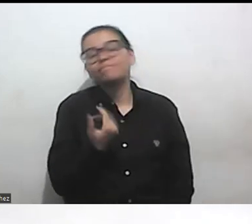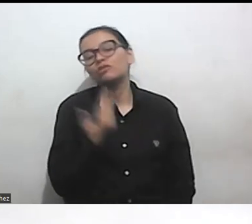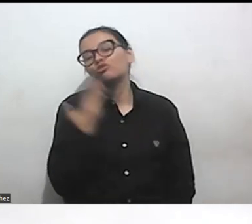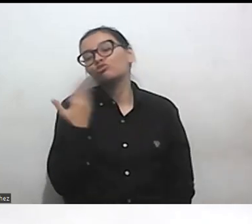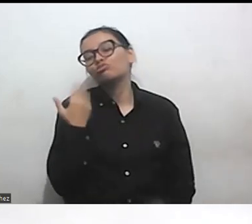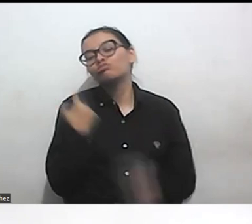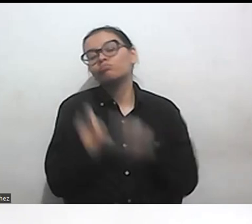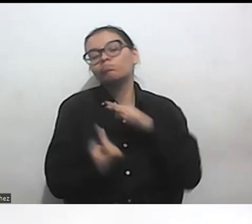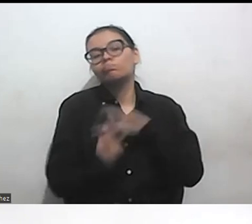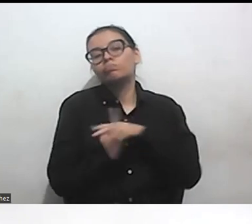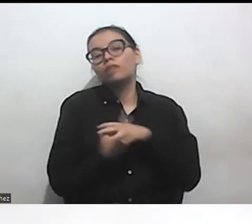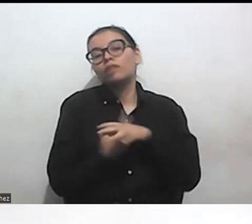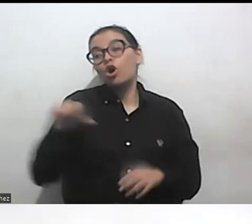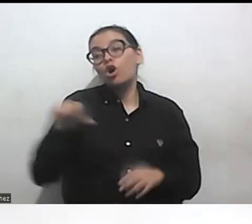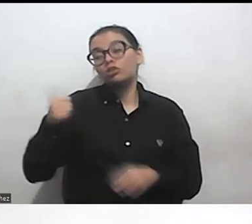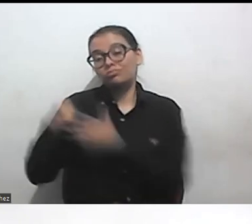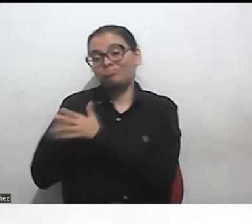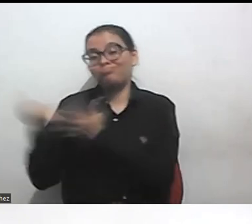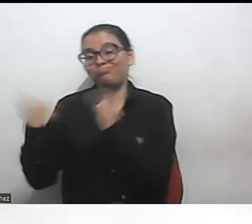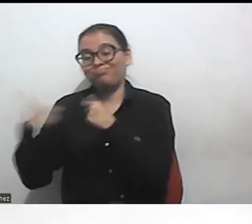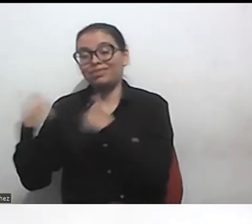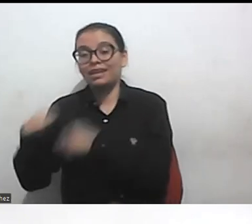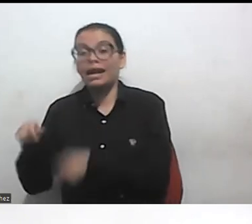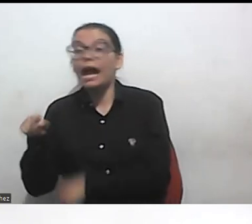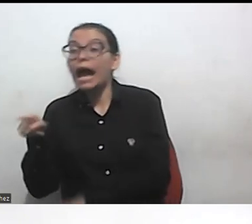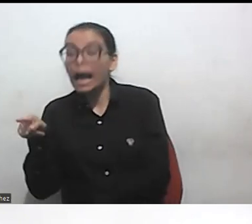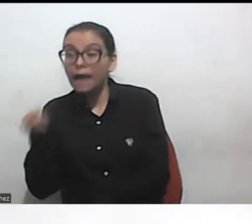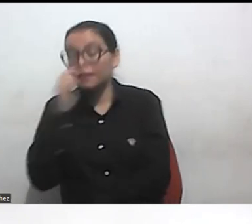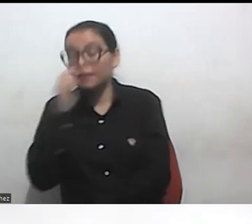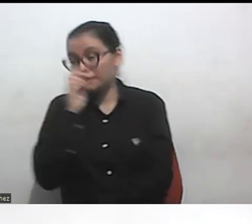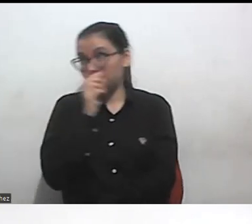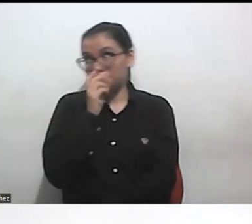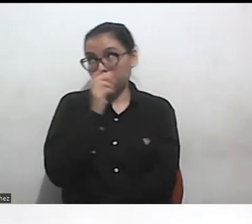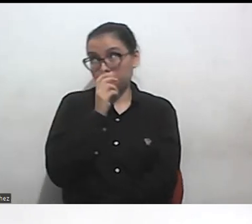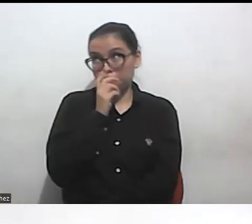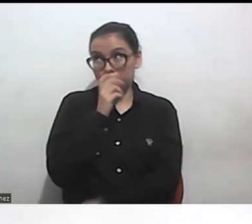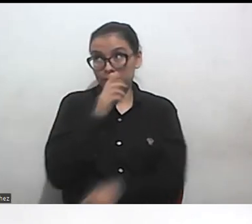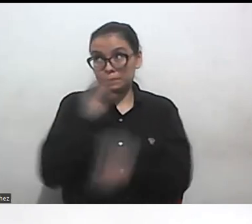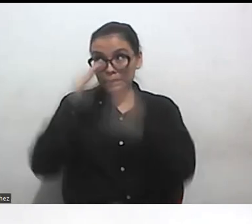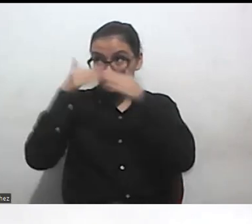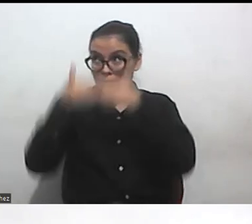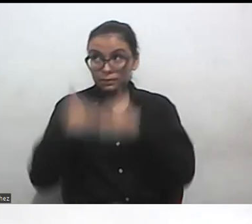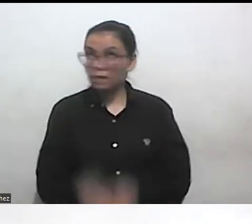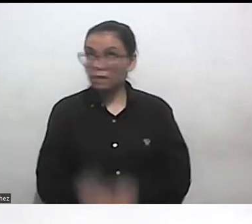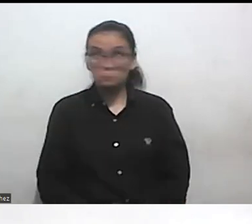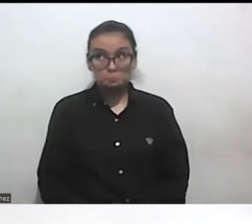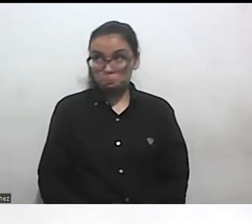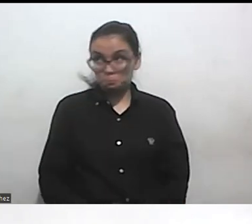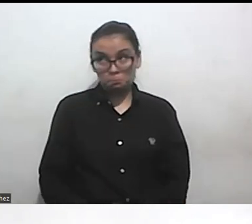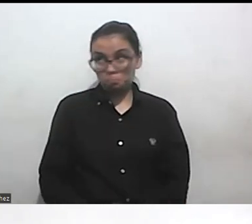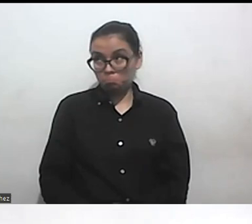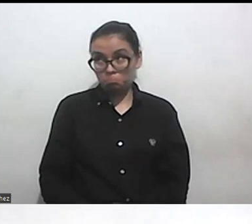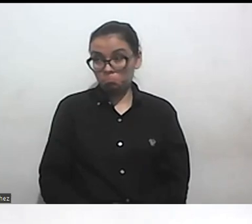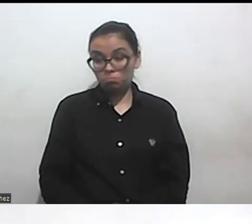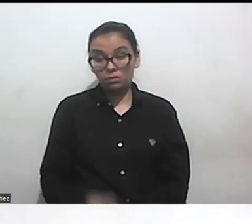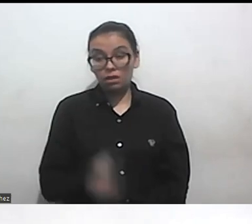con otros movimientos y otros movimientos lo que dicen es ah pero es que las personas disca no llegan a luchar como a exigir y no sé qué entonces hay como